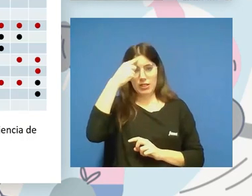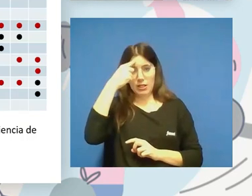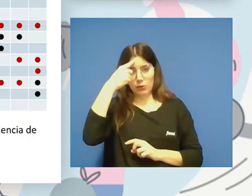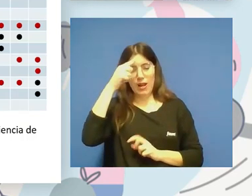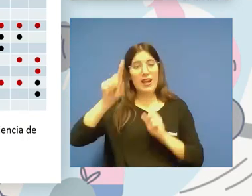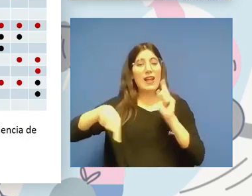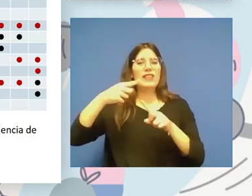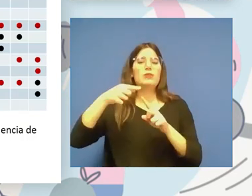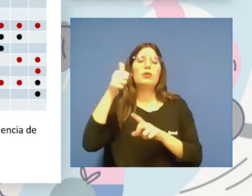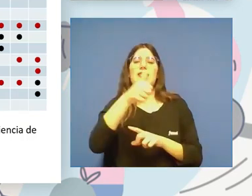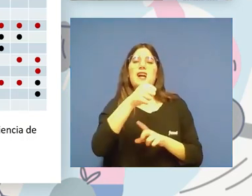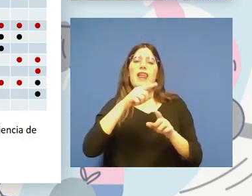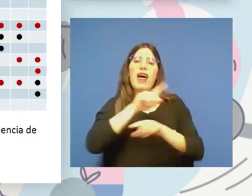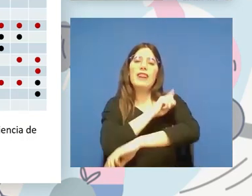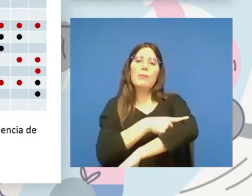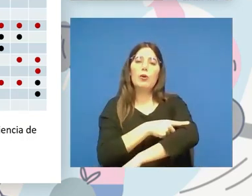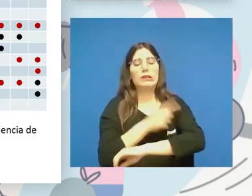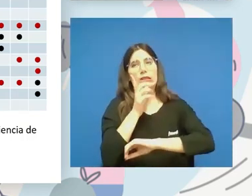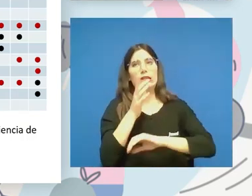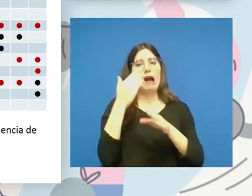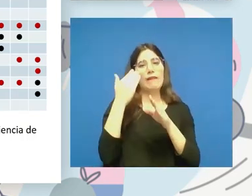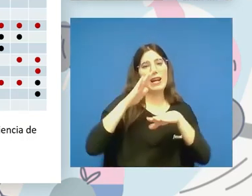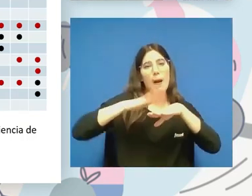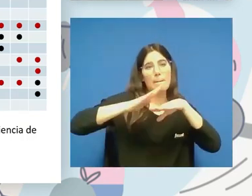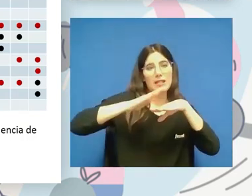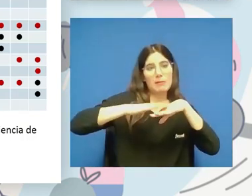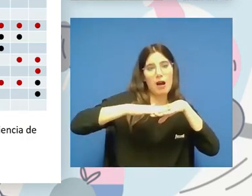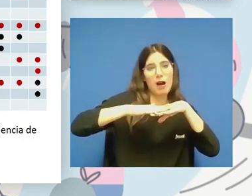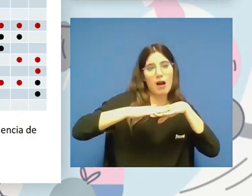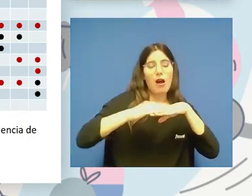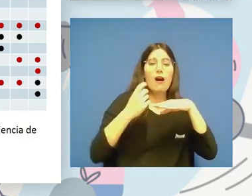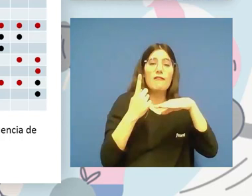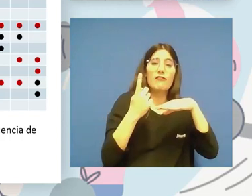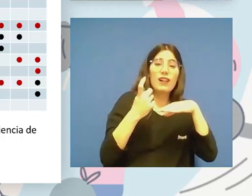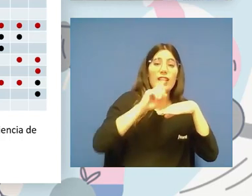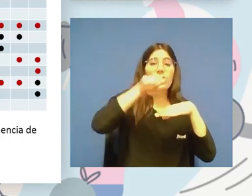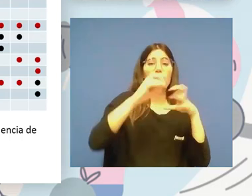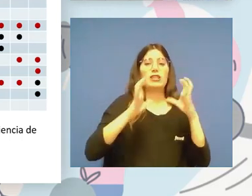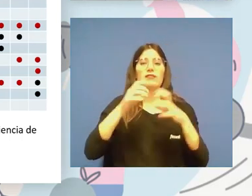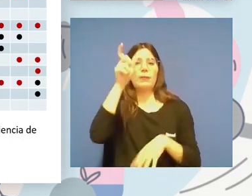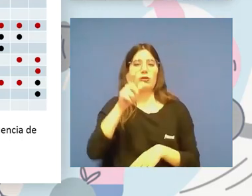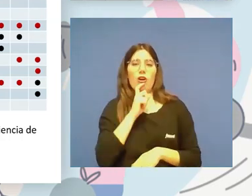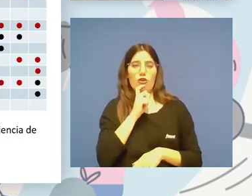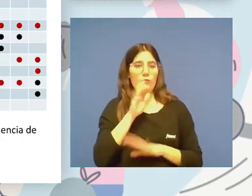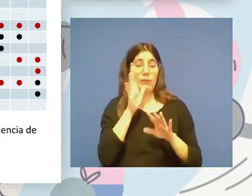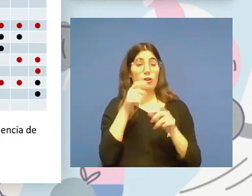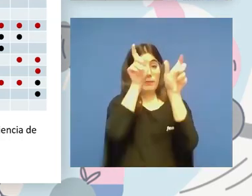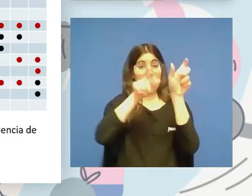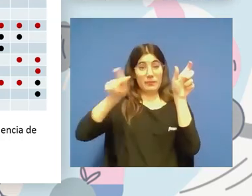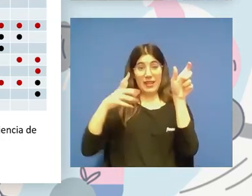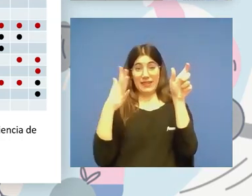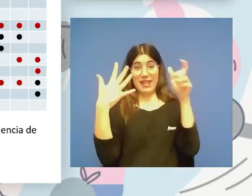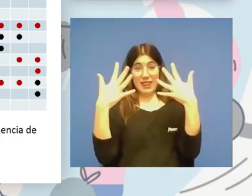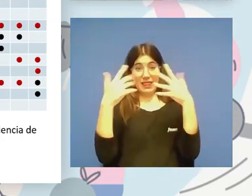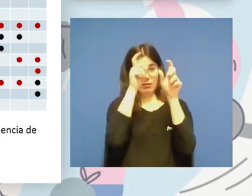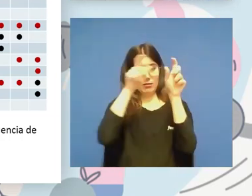determina cuál es la mínima deficiencia elegible y cómo se clasifica a la persona. Pero esas diez columnas que veis en las